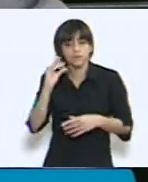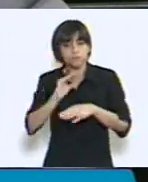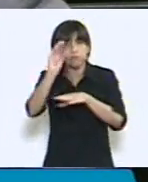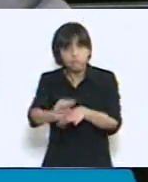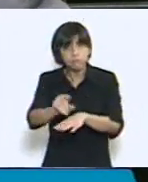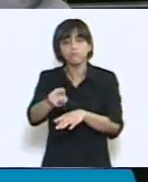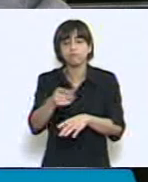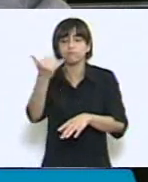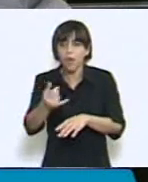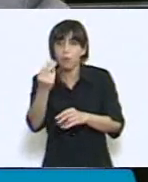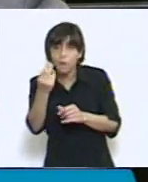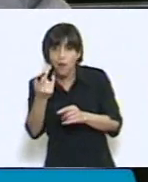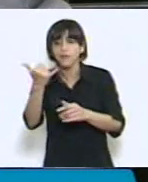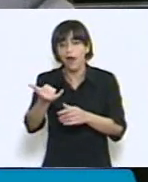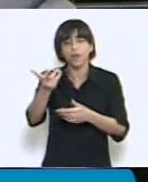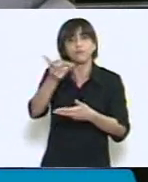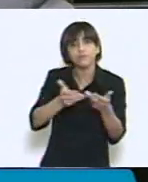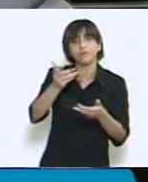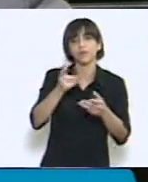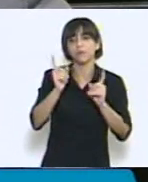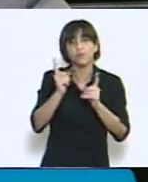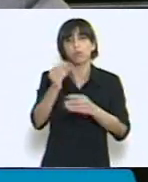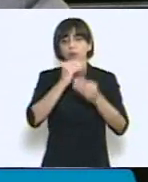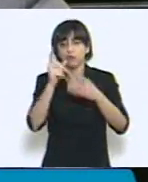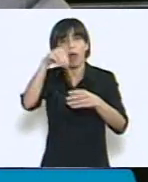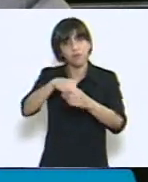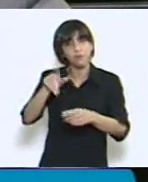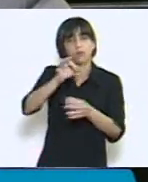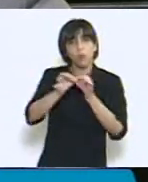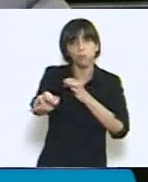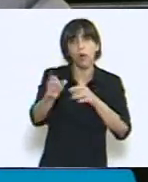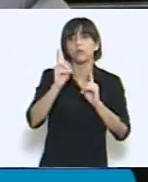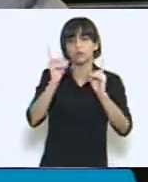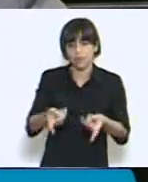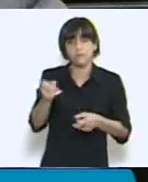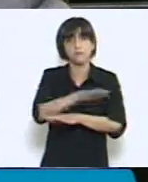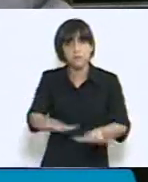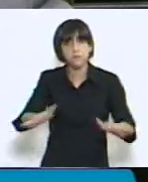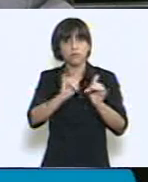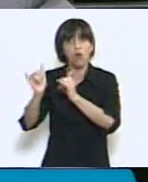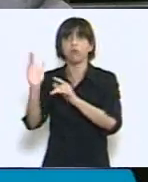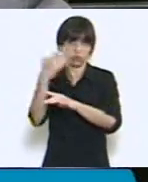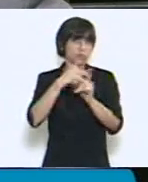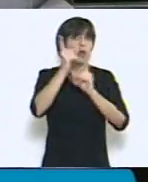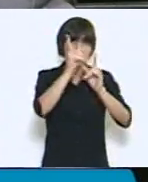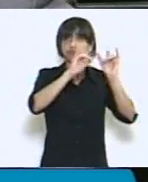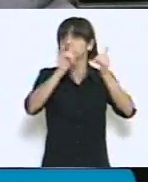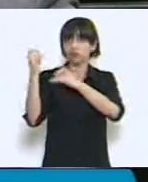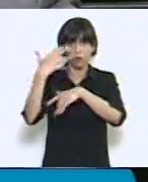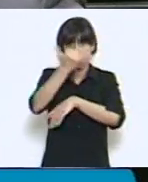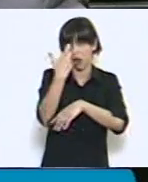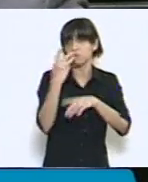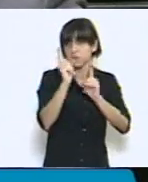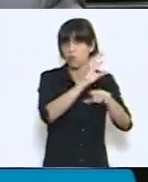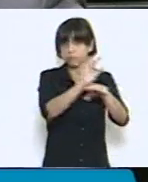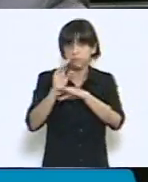por ejemplo, a más de 140.000 jóvenes, adolescentes, hoy tiene el sistema de beneficio. Y fíjense, nosotros hemos